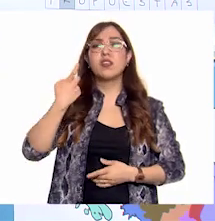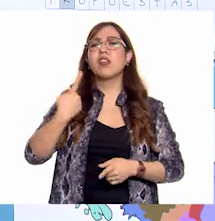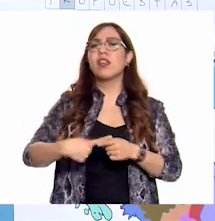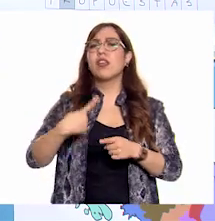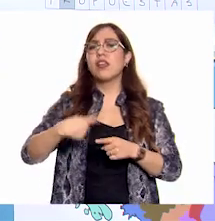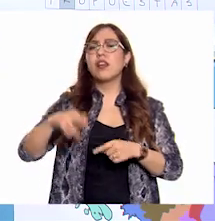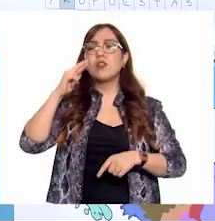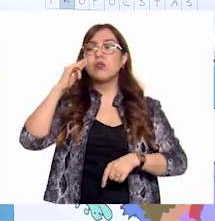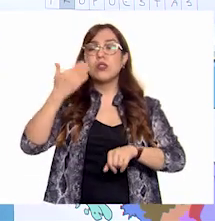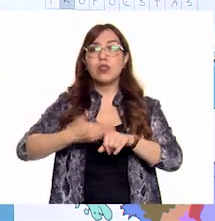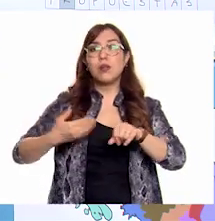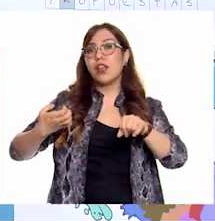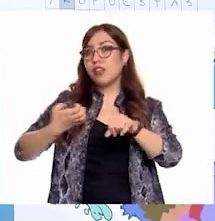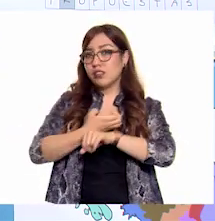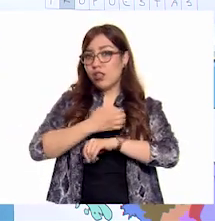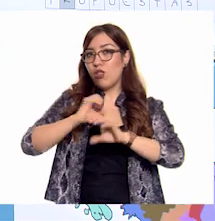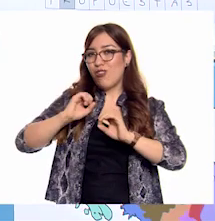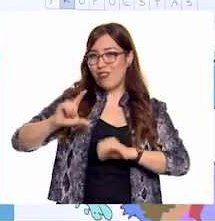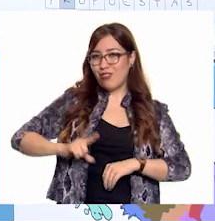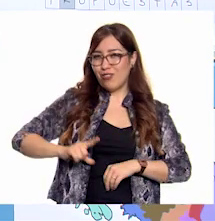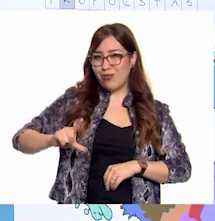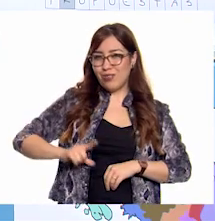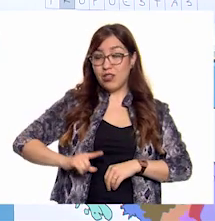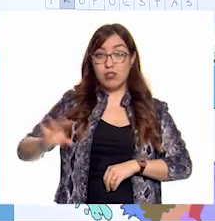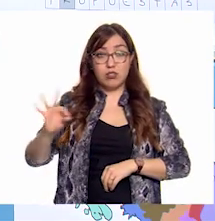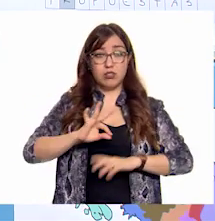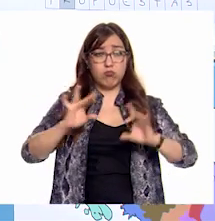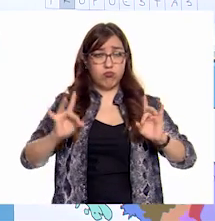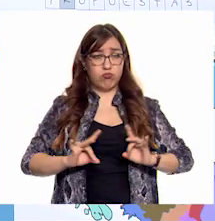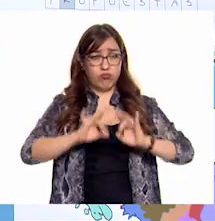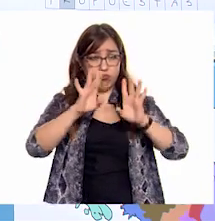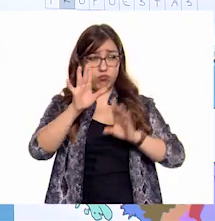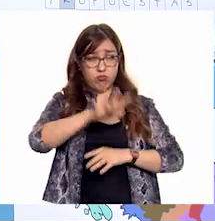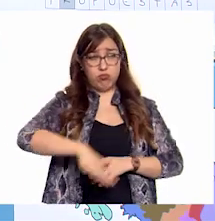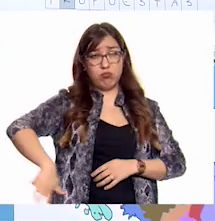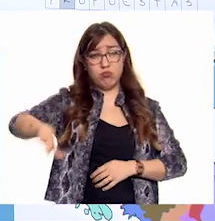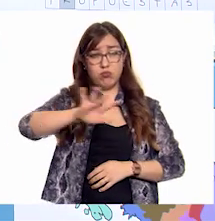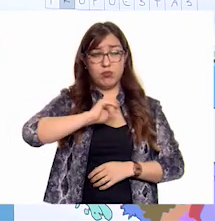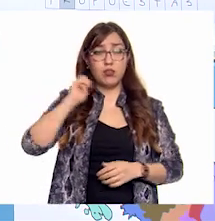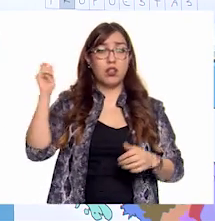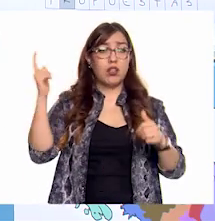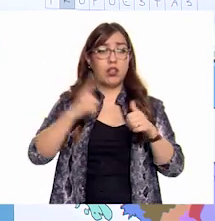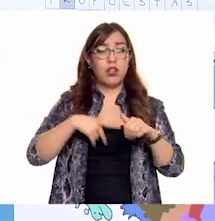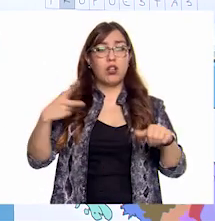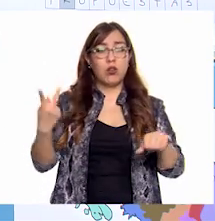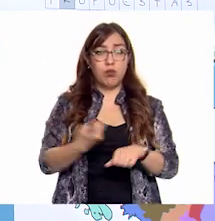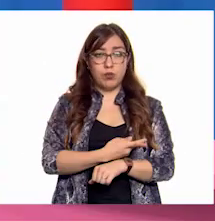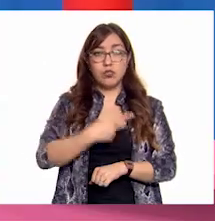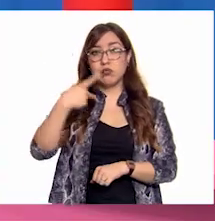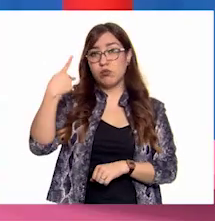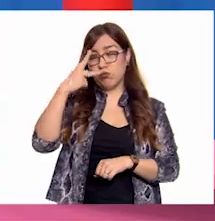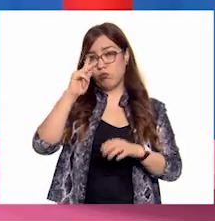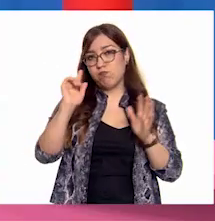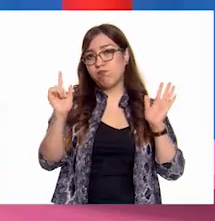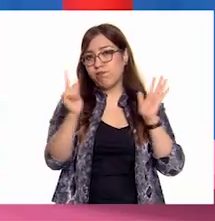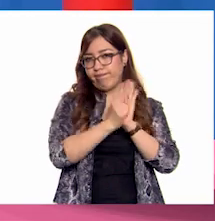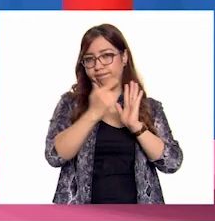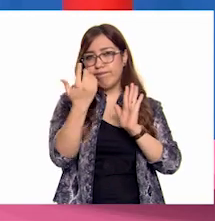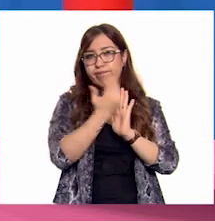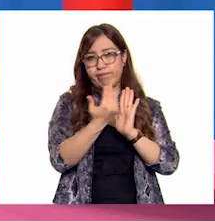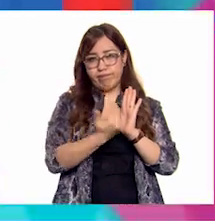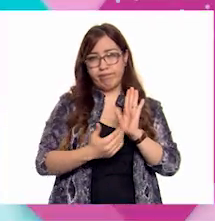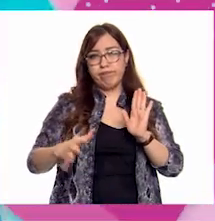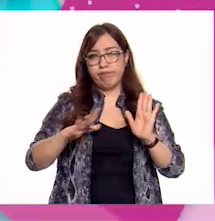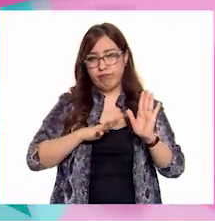Quien ocasione Un daño O deterioro ambiental Tendrá la responsabilidad Que establezcan las leyes En el libro de texto